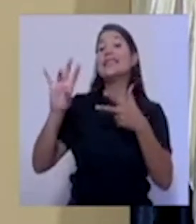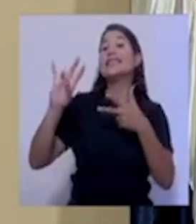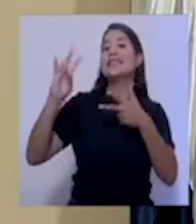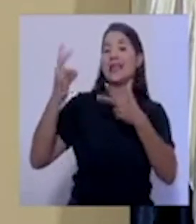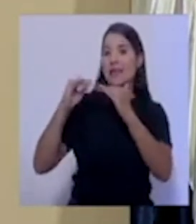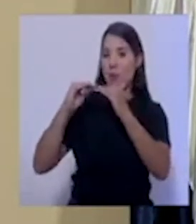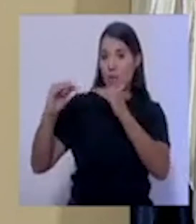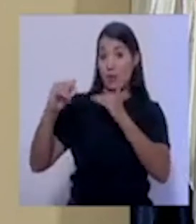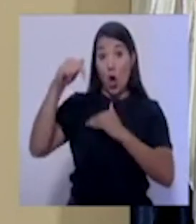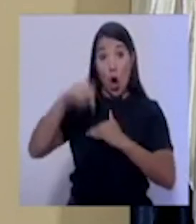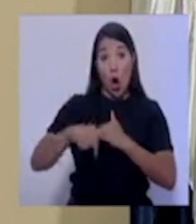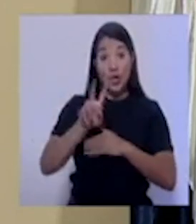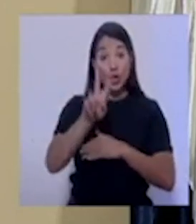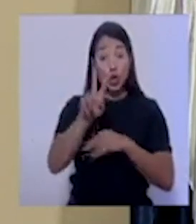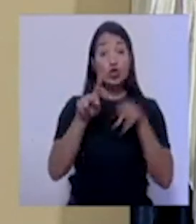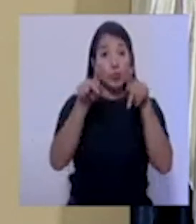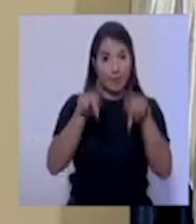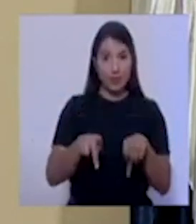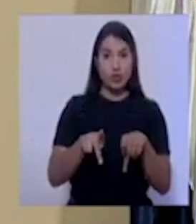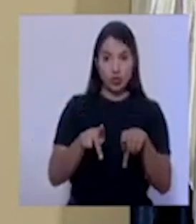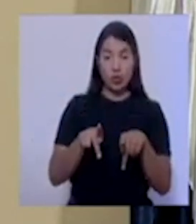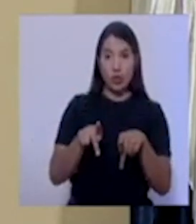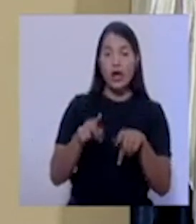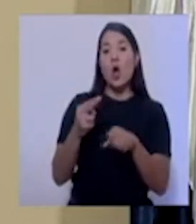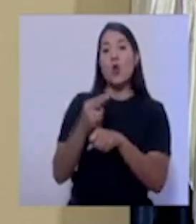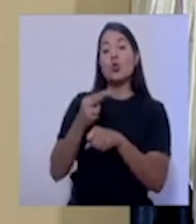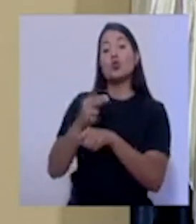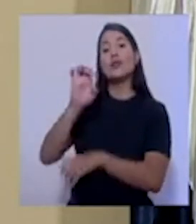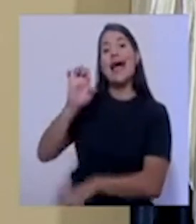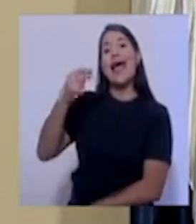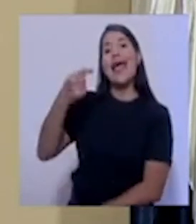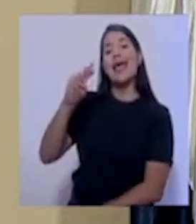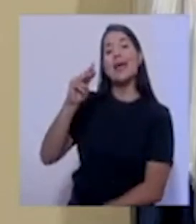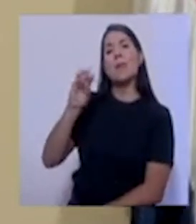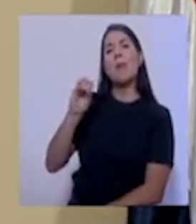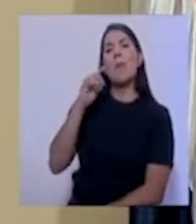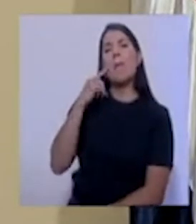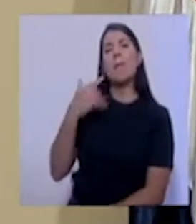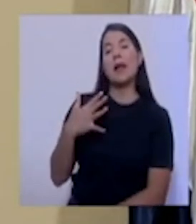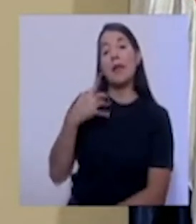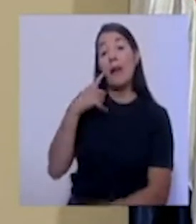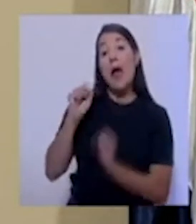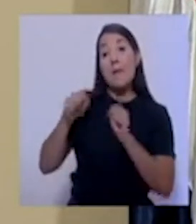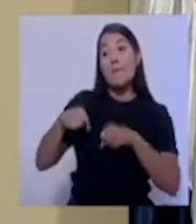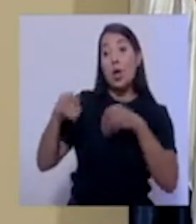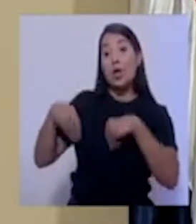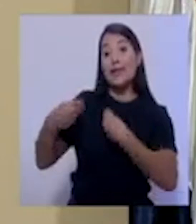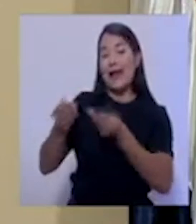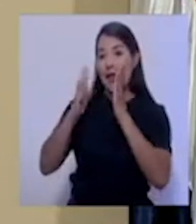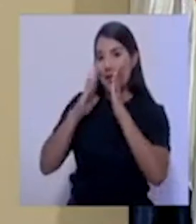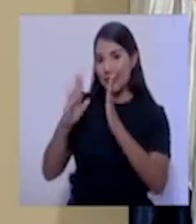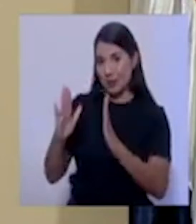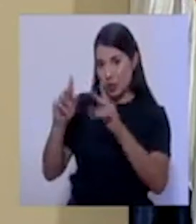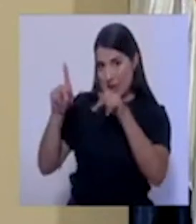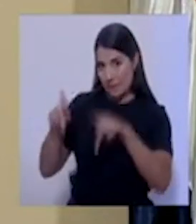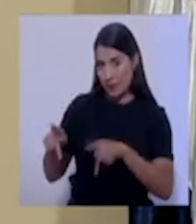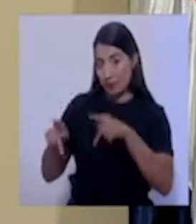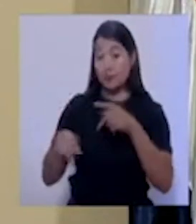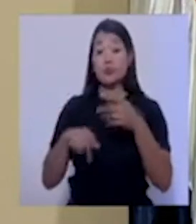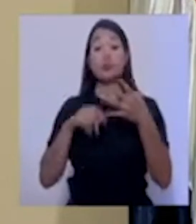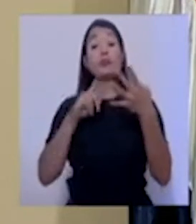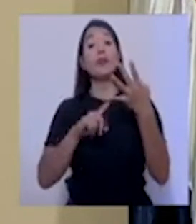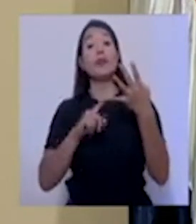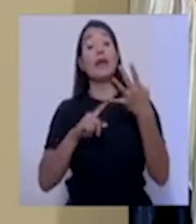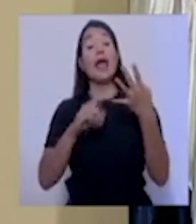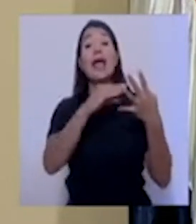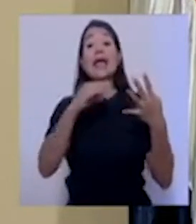dos pacientes en los cuales se está utilizando el ECMO para darle tratamiento a pacientes. Y vamos a hacer